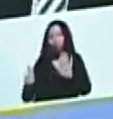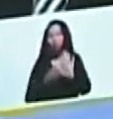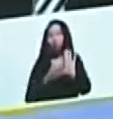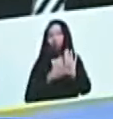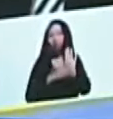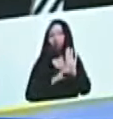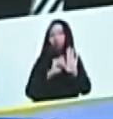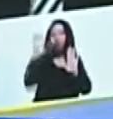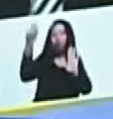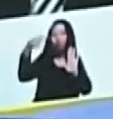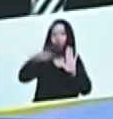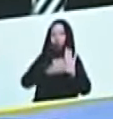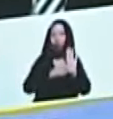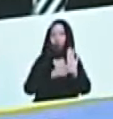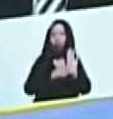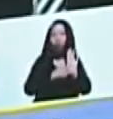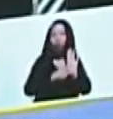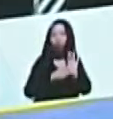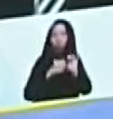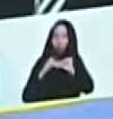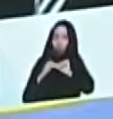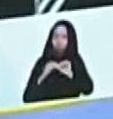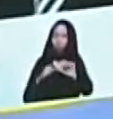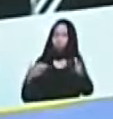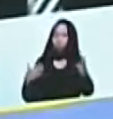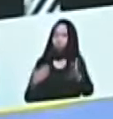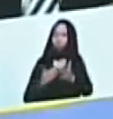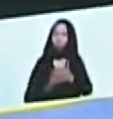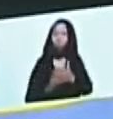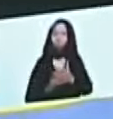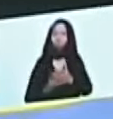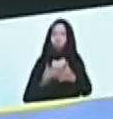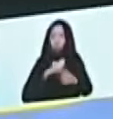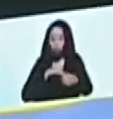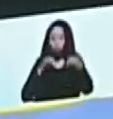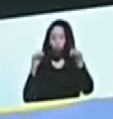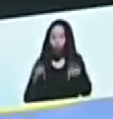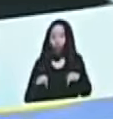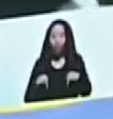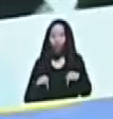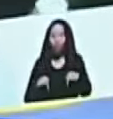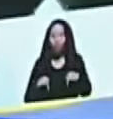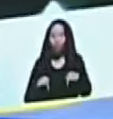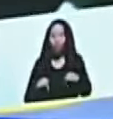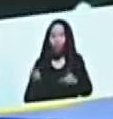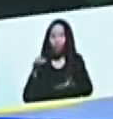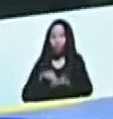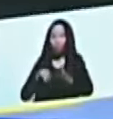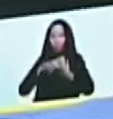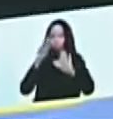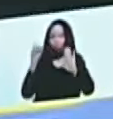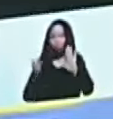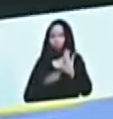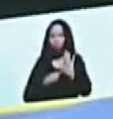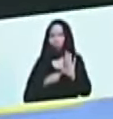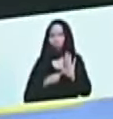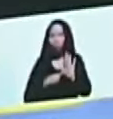o permanente, transitamos esos años, y aquí estamos, de pie, enteros, completicos,